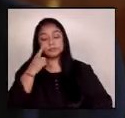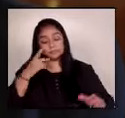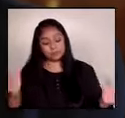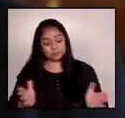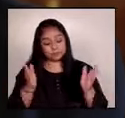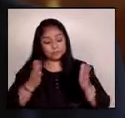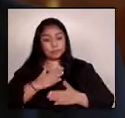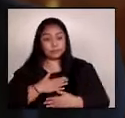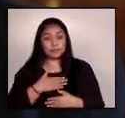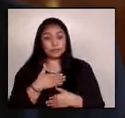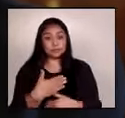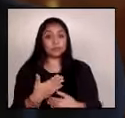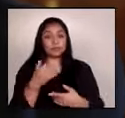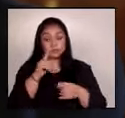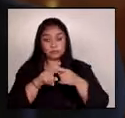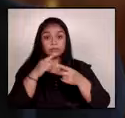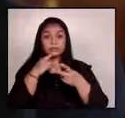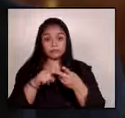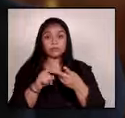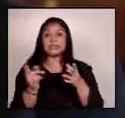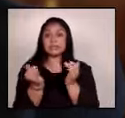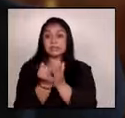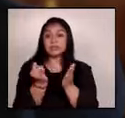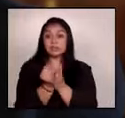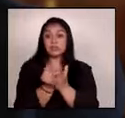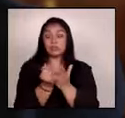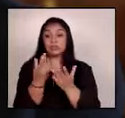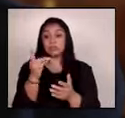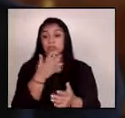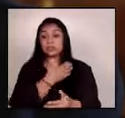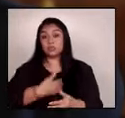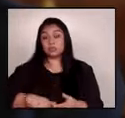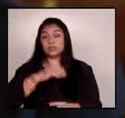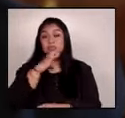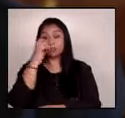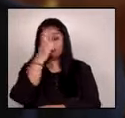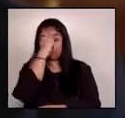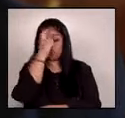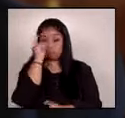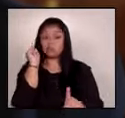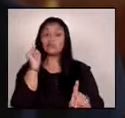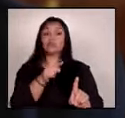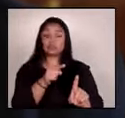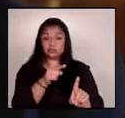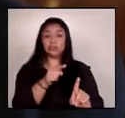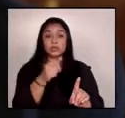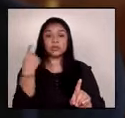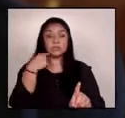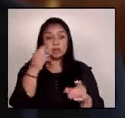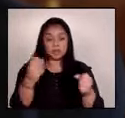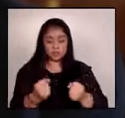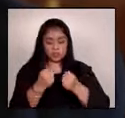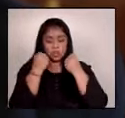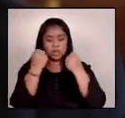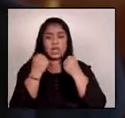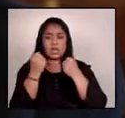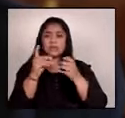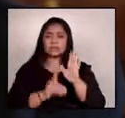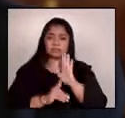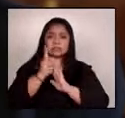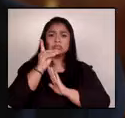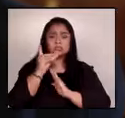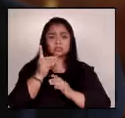confianza de los ciudadanos en las instituciones de gobierno es una tarea central para el fortalecimiento y desarrollo de la